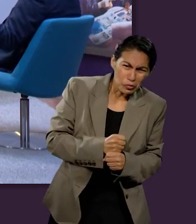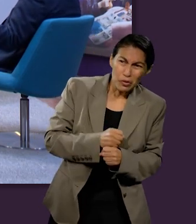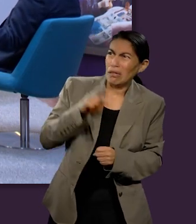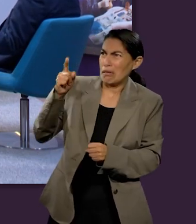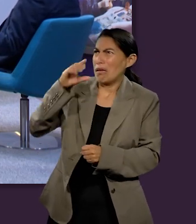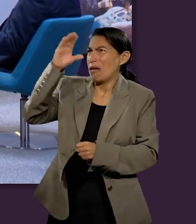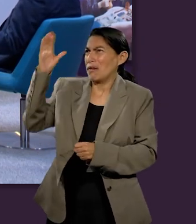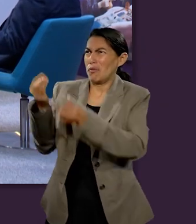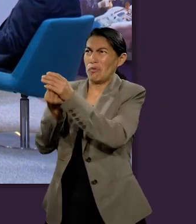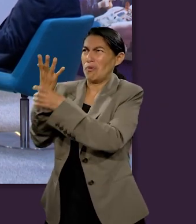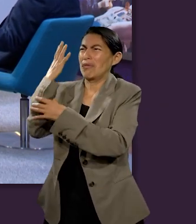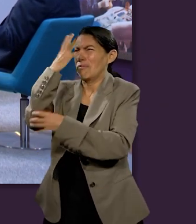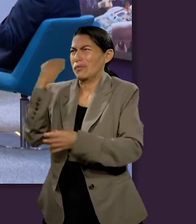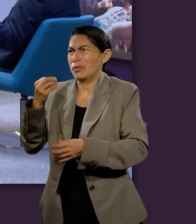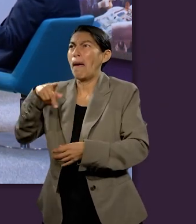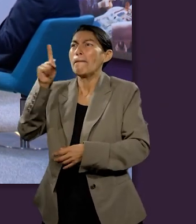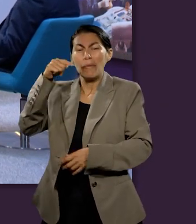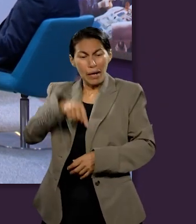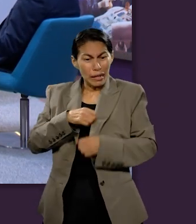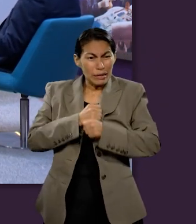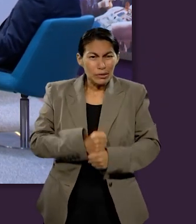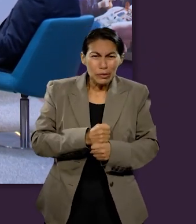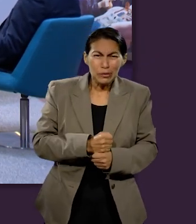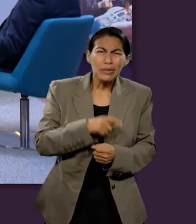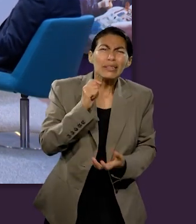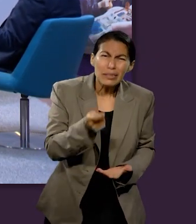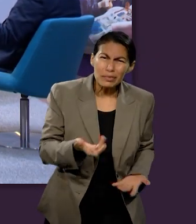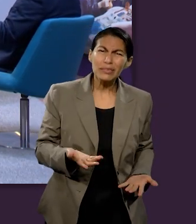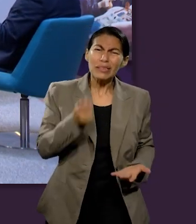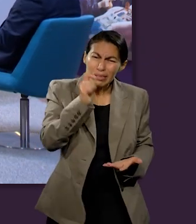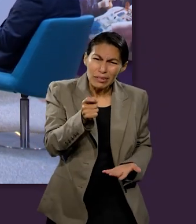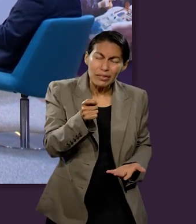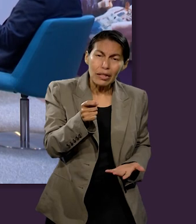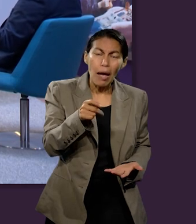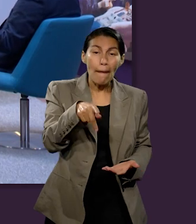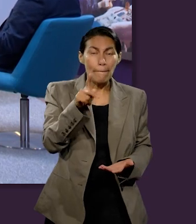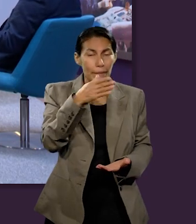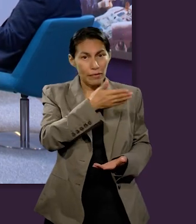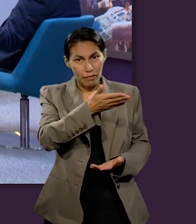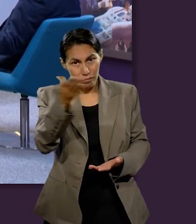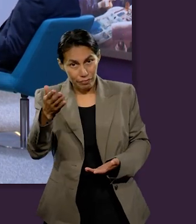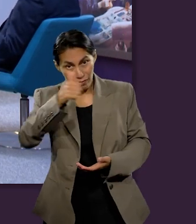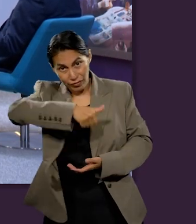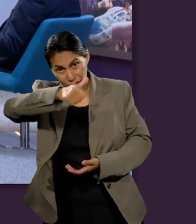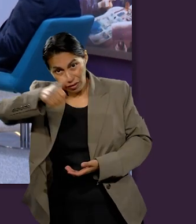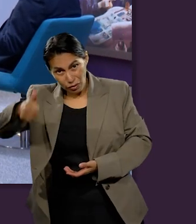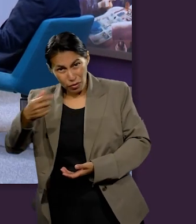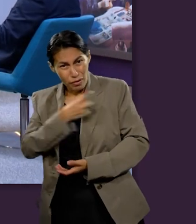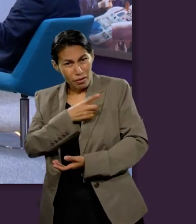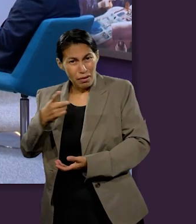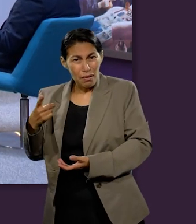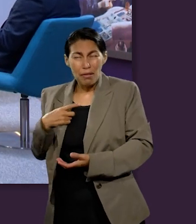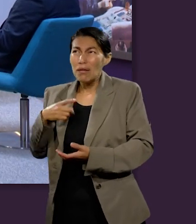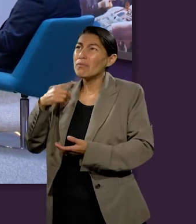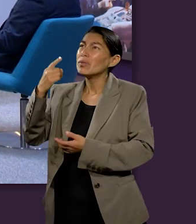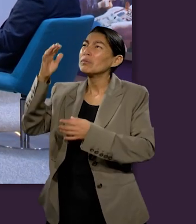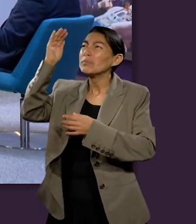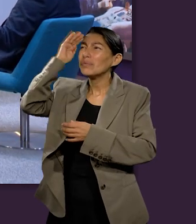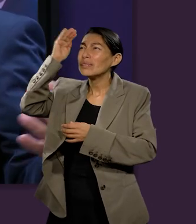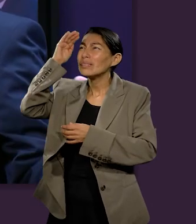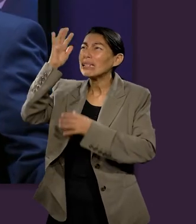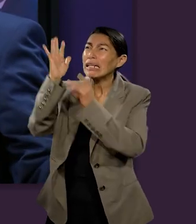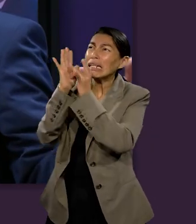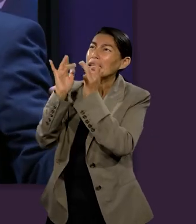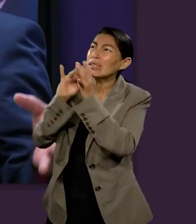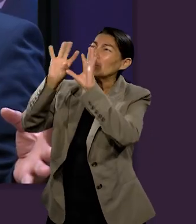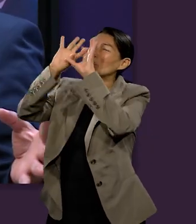entonces la segunda venida es el punto final de esa historia para nosotros